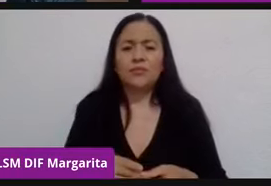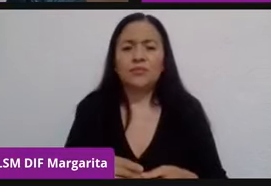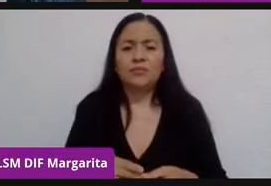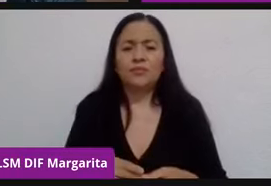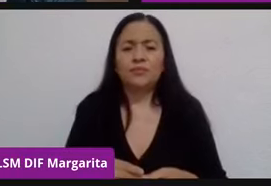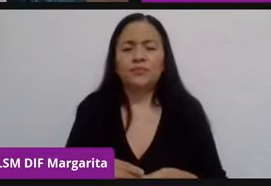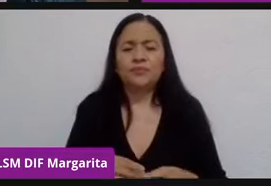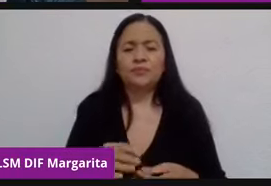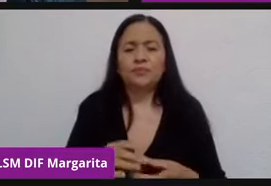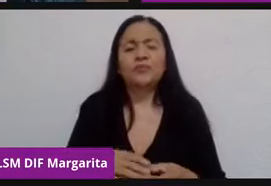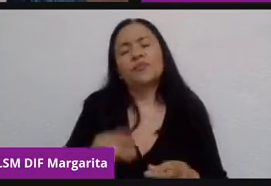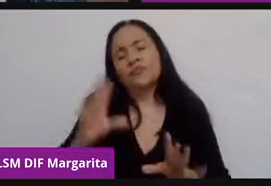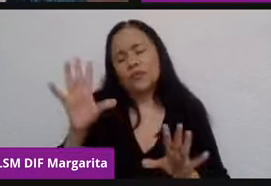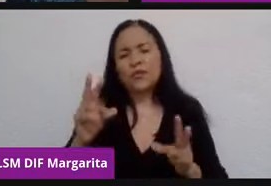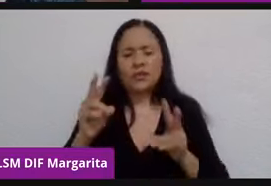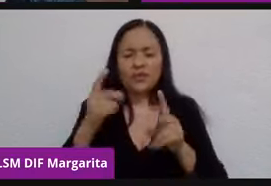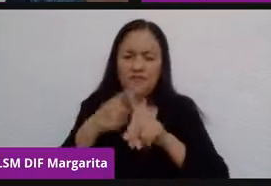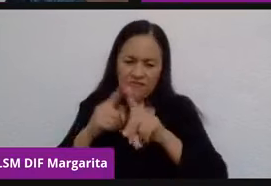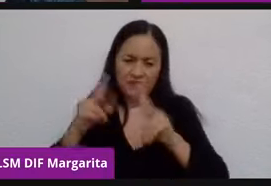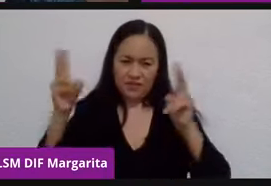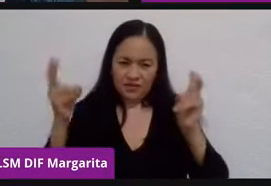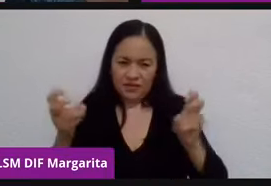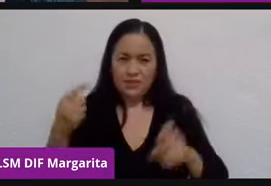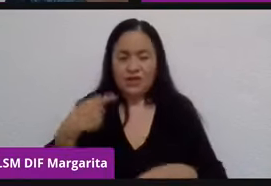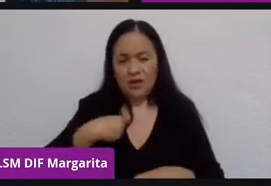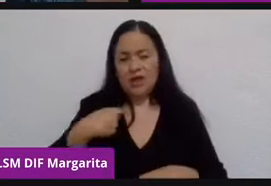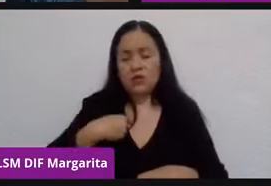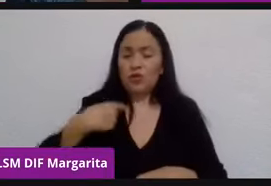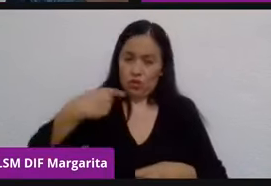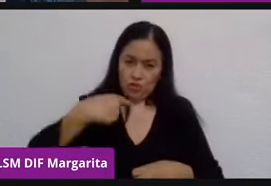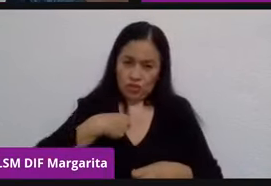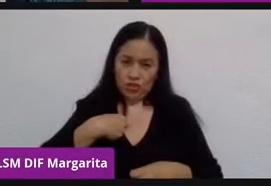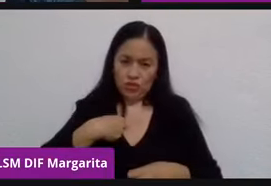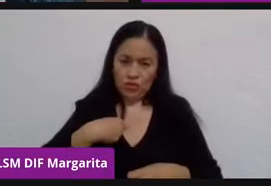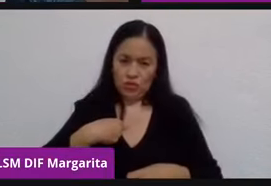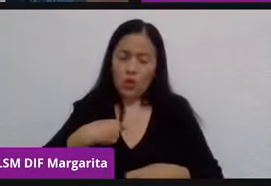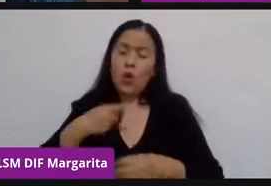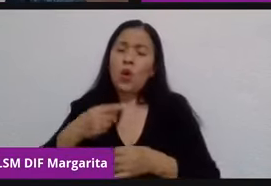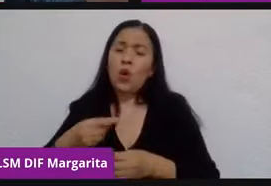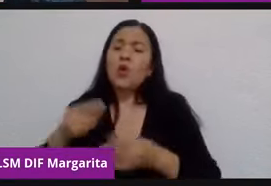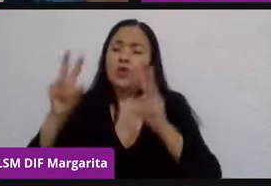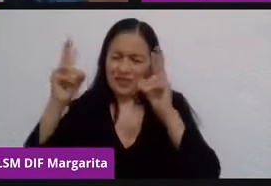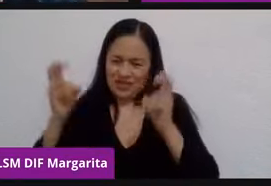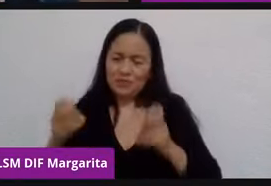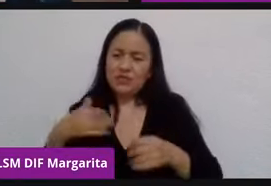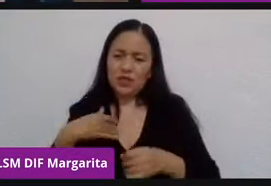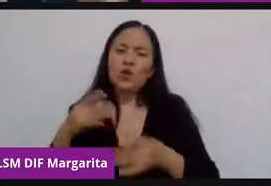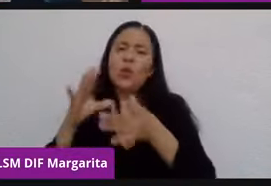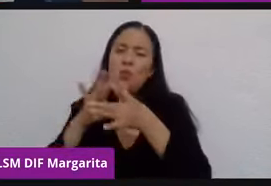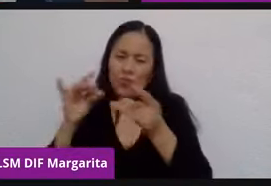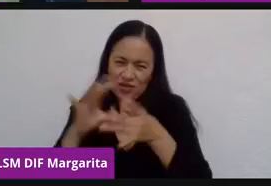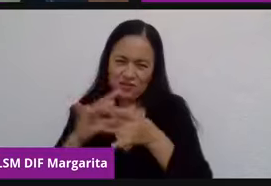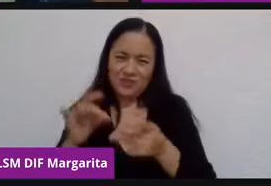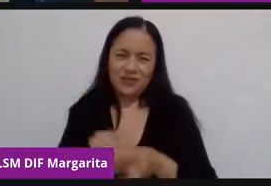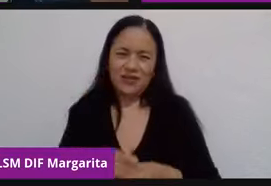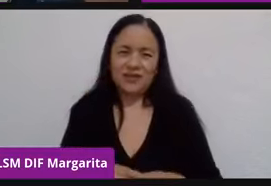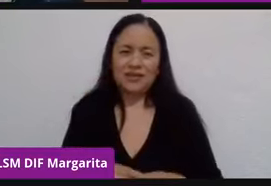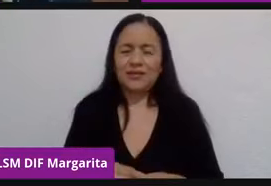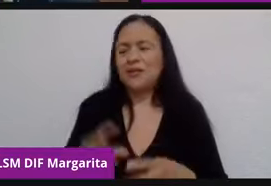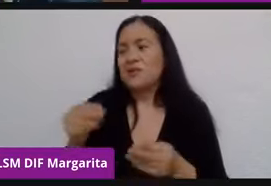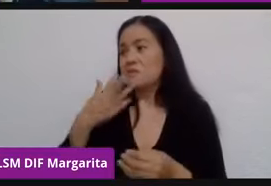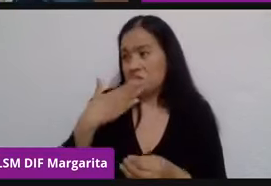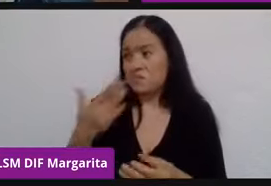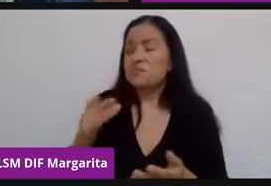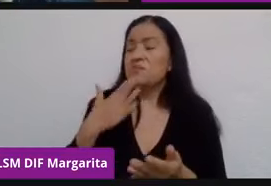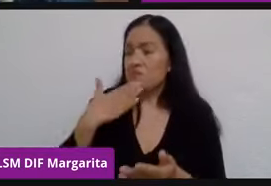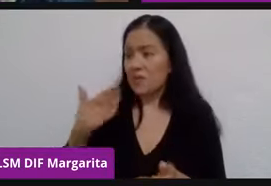tantos temas que me apasiona, pero esa es parte de la agenda que estaré encauzando y presentando. Padrísimo, padrísimo. Javier, yo